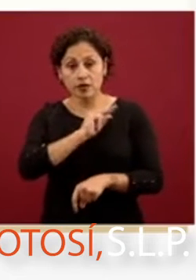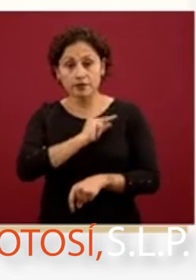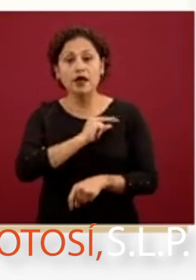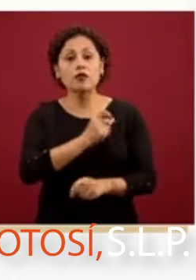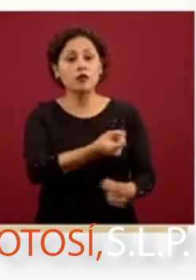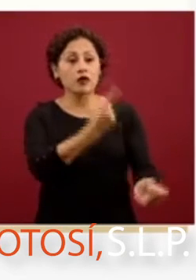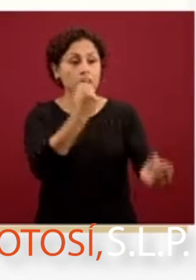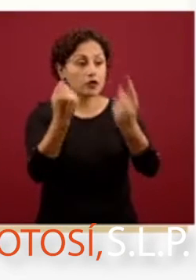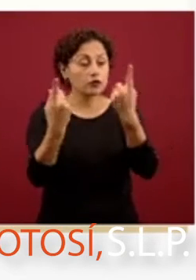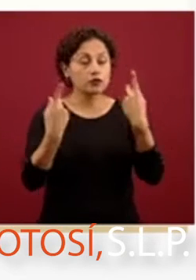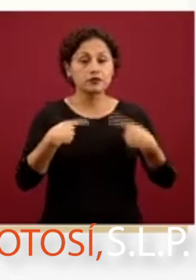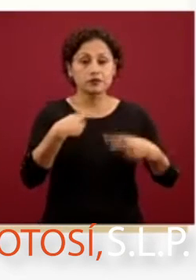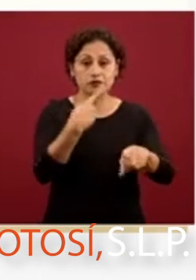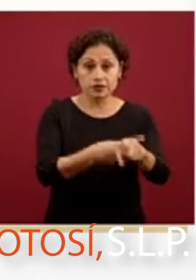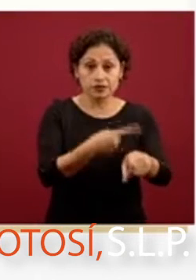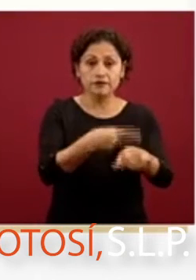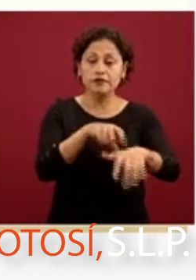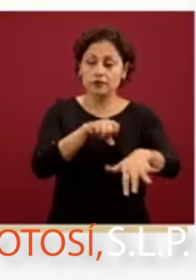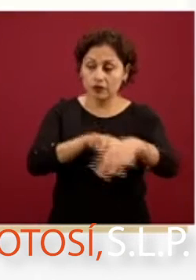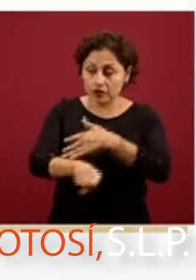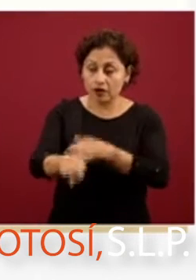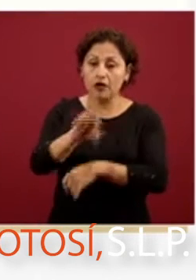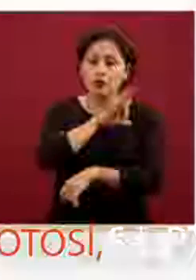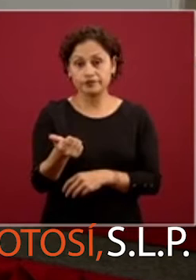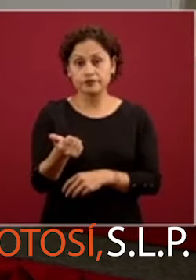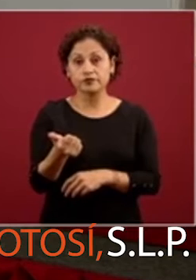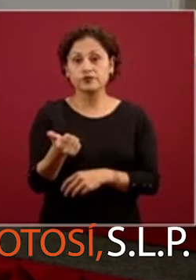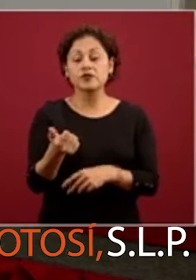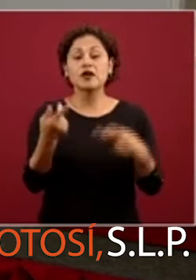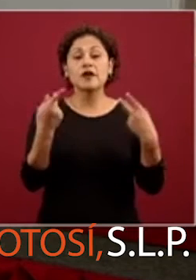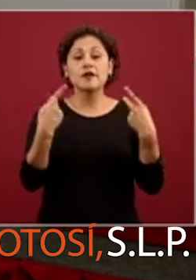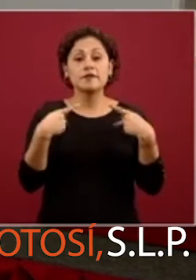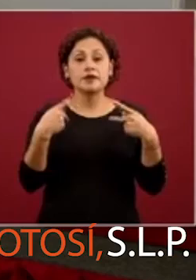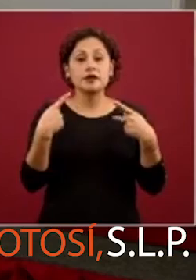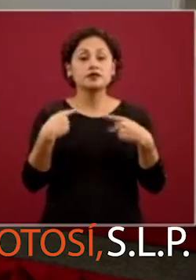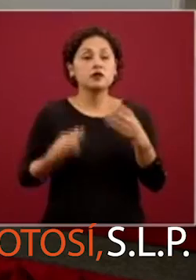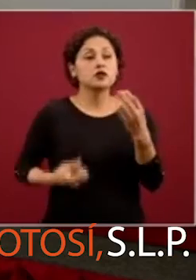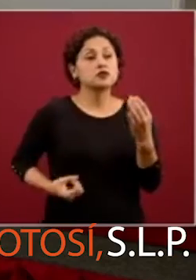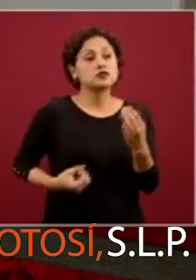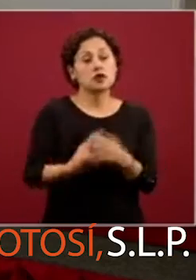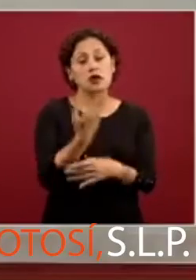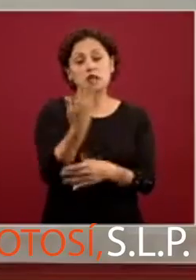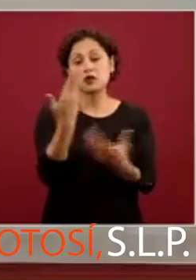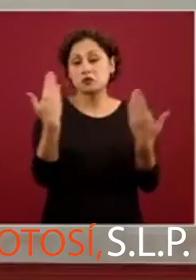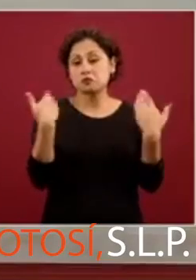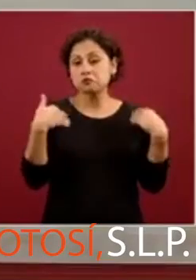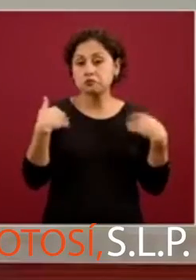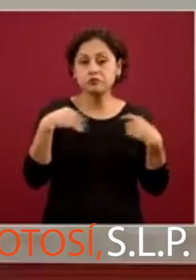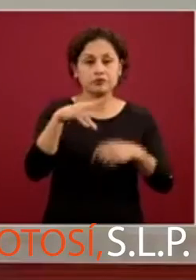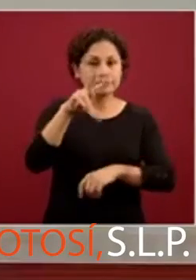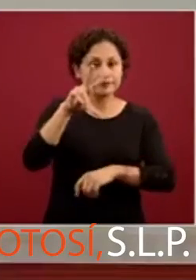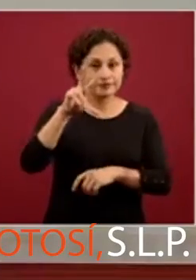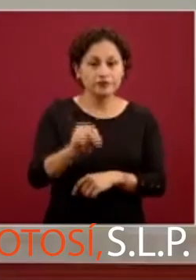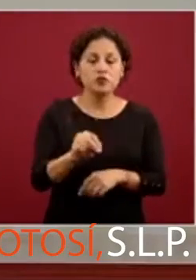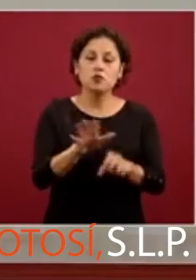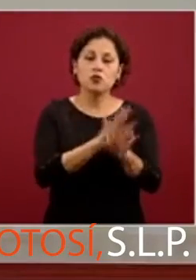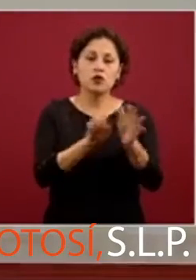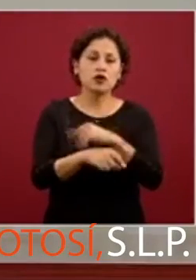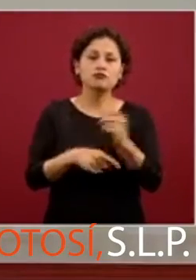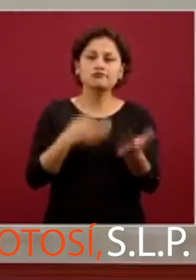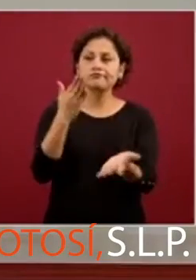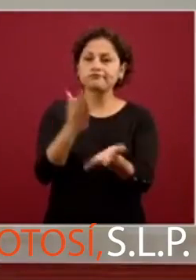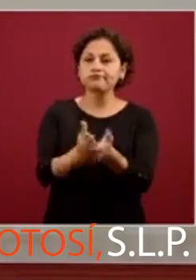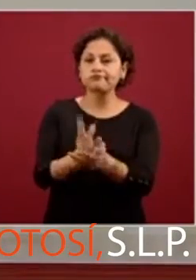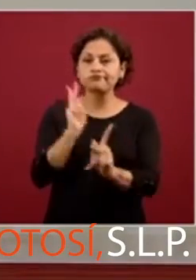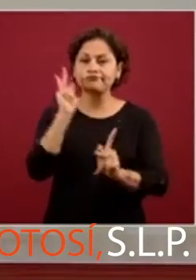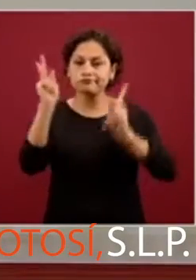vayan a enfermar y a requerir de algún servicio de salud. Esto luego de revelar que San Luis Potosí tiene el 48% de movilidad,